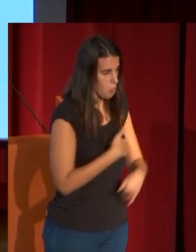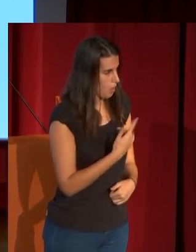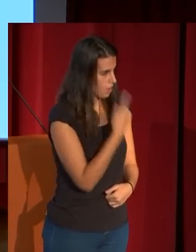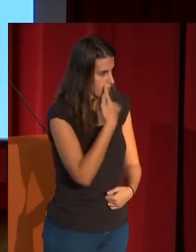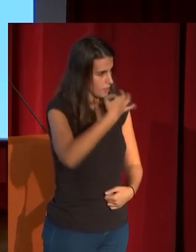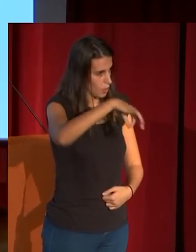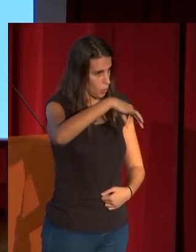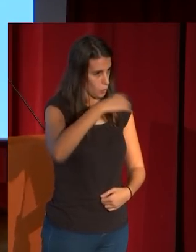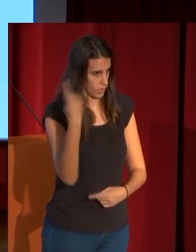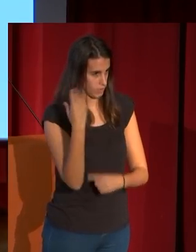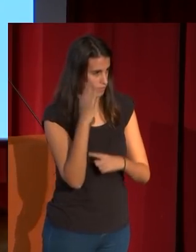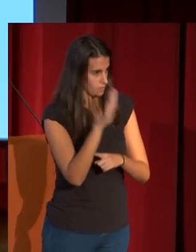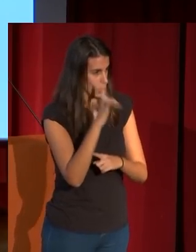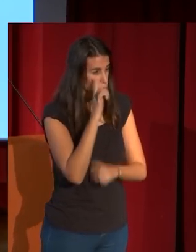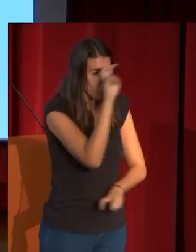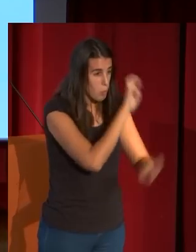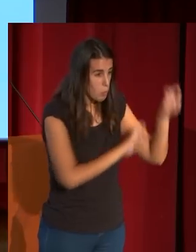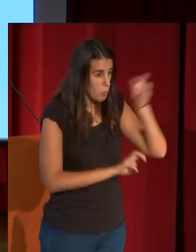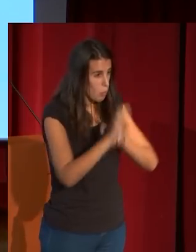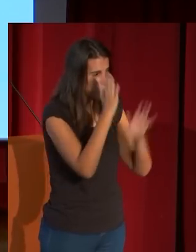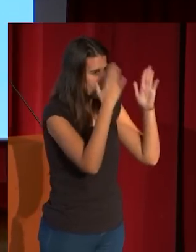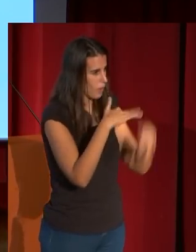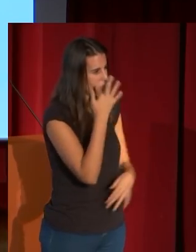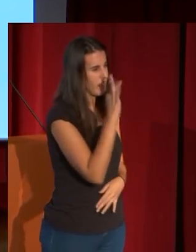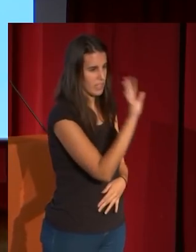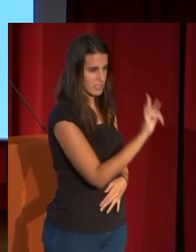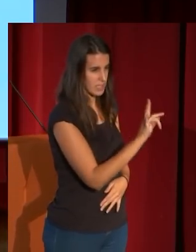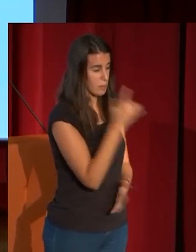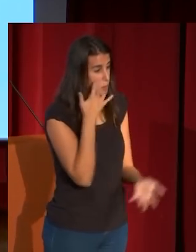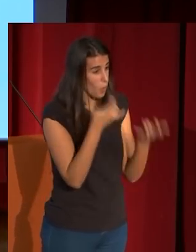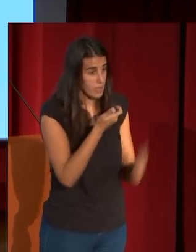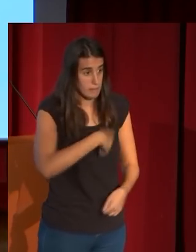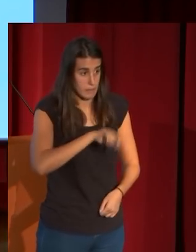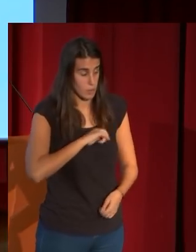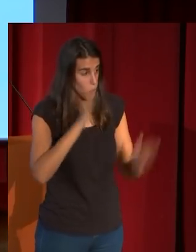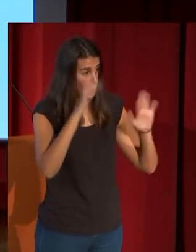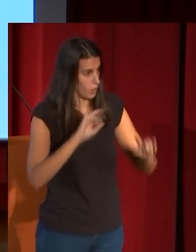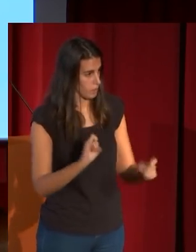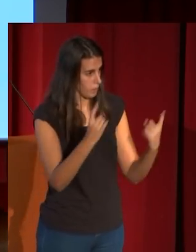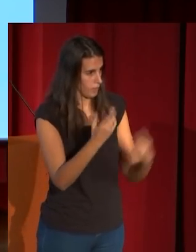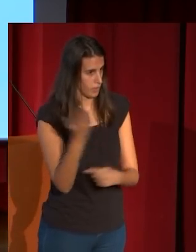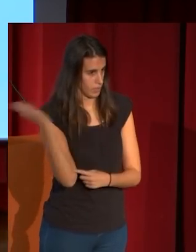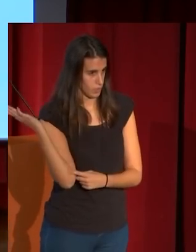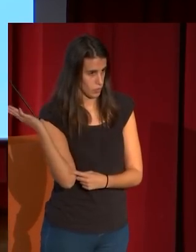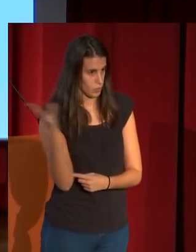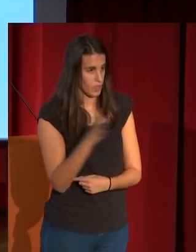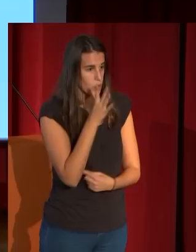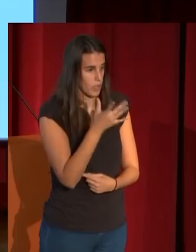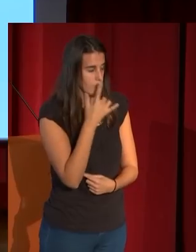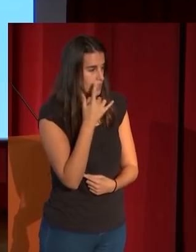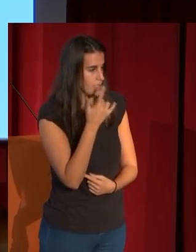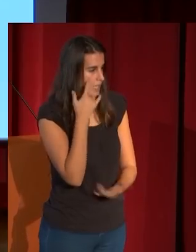y podemos buscarlos en algo en el arte francés. Pero en ese momento, Fortuny está entre España e Italia,